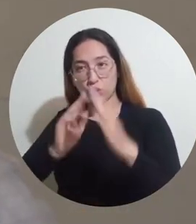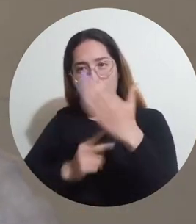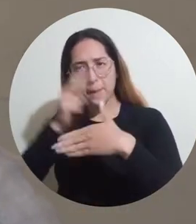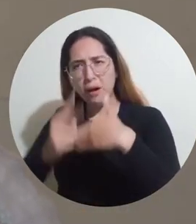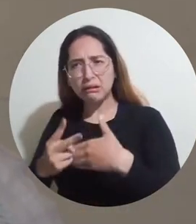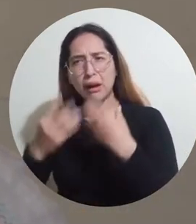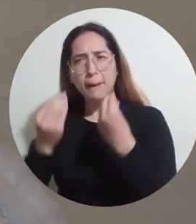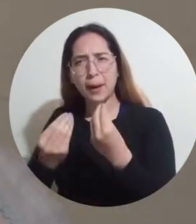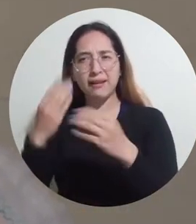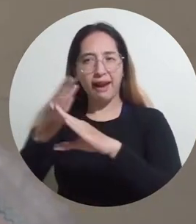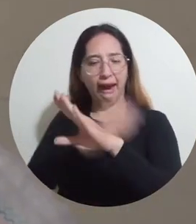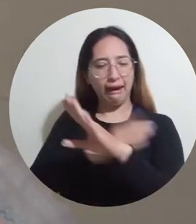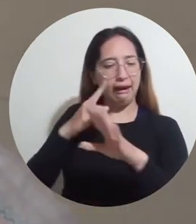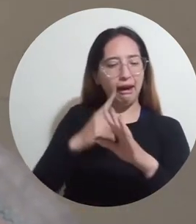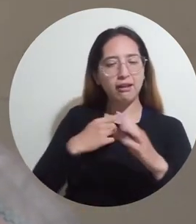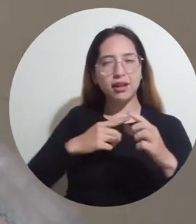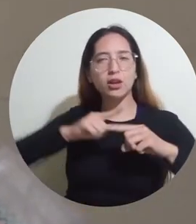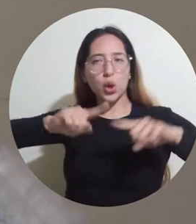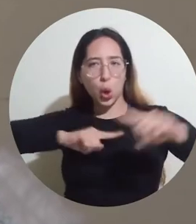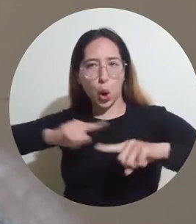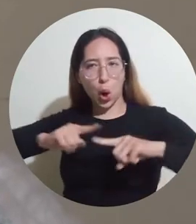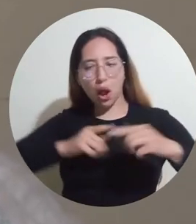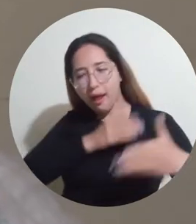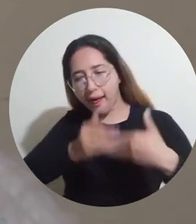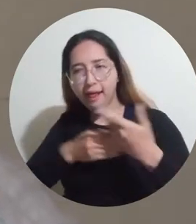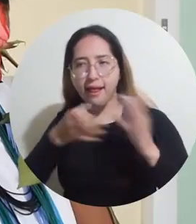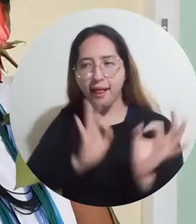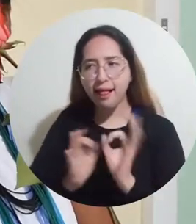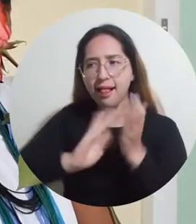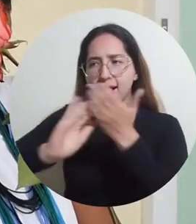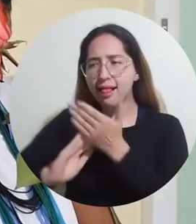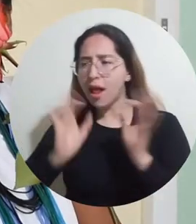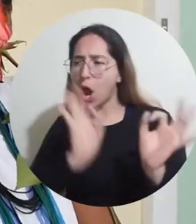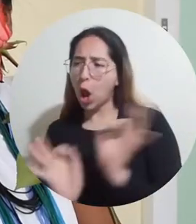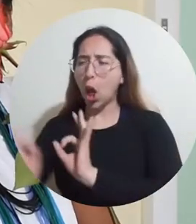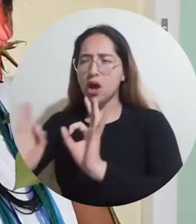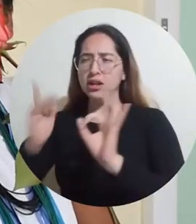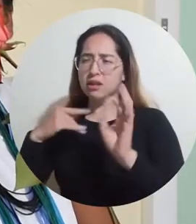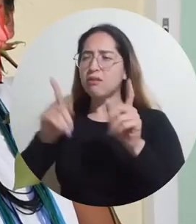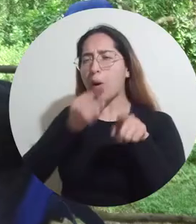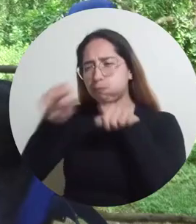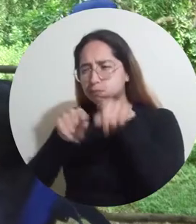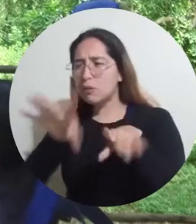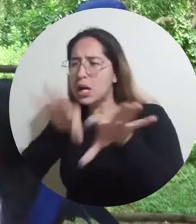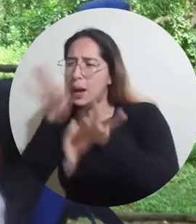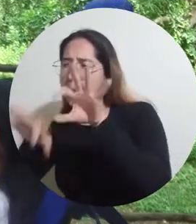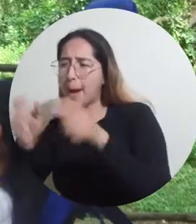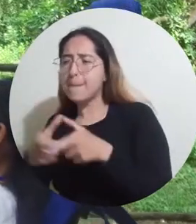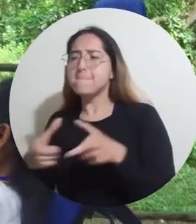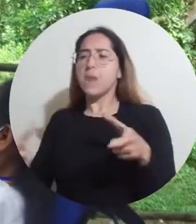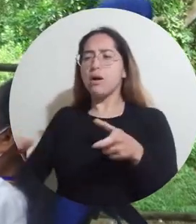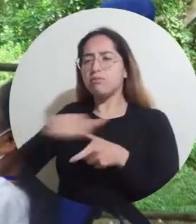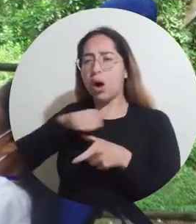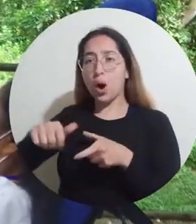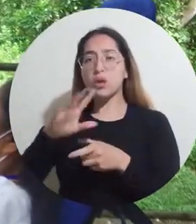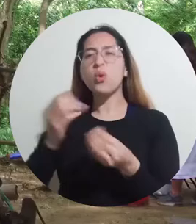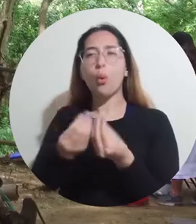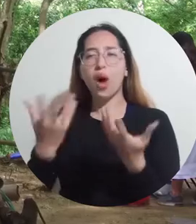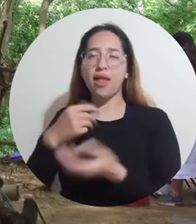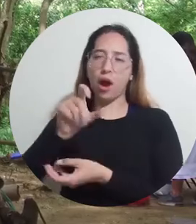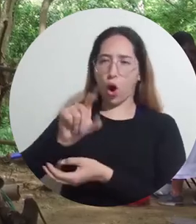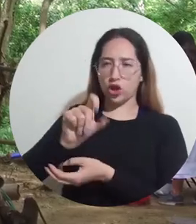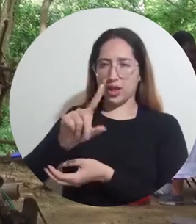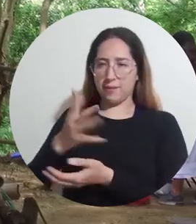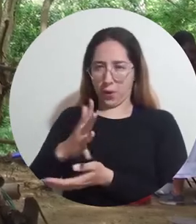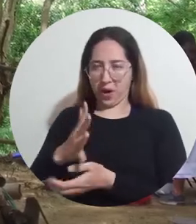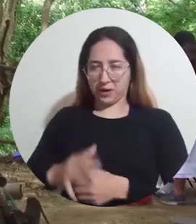coordinando desde la vicerrectoría. Recogimos un parón total, no fue mucho, pero bastante provechoso